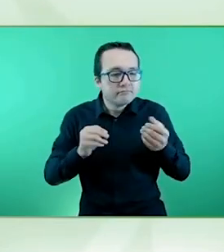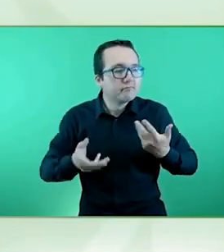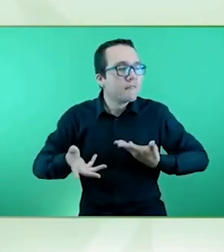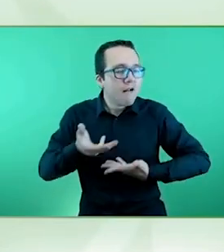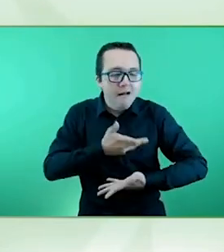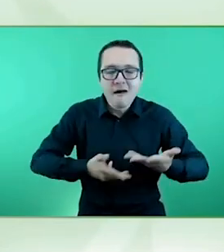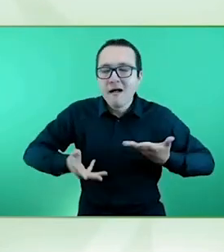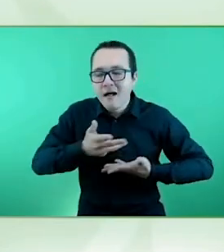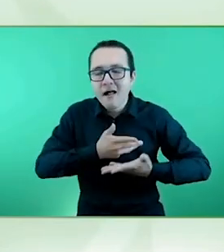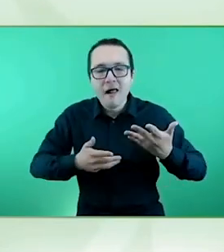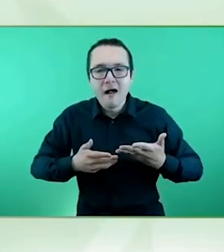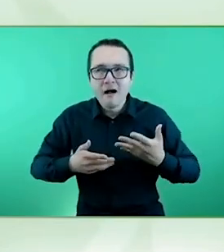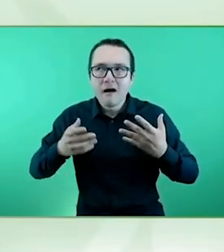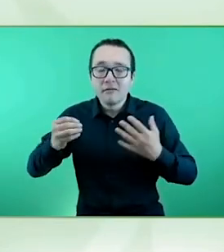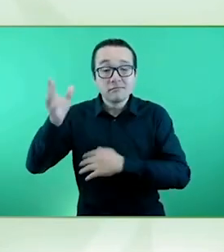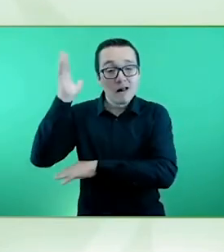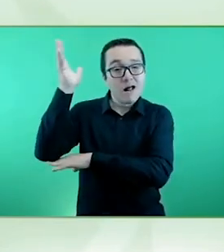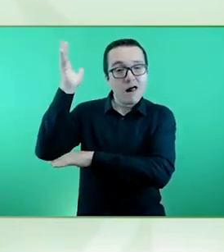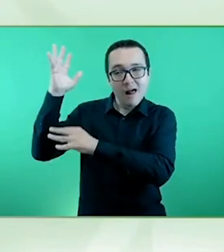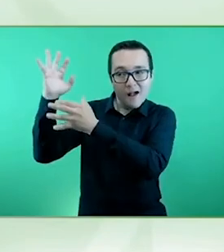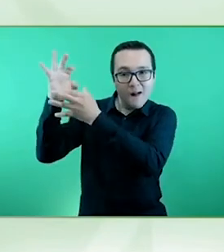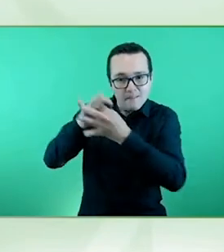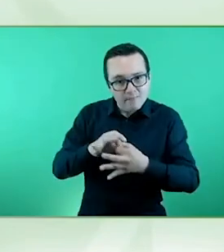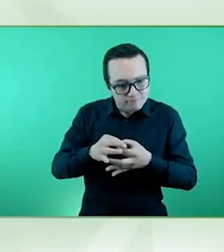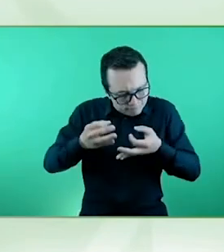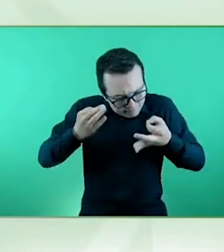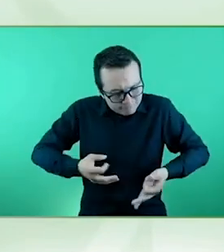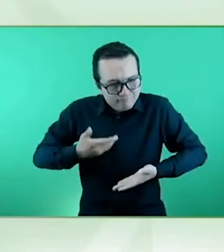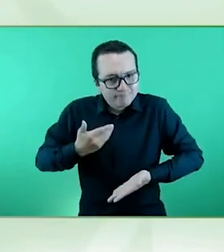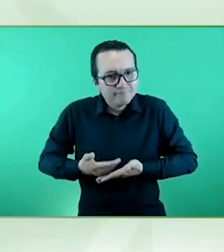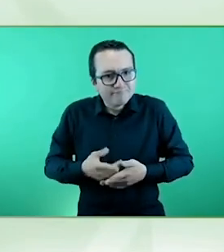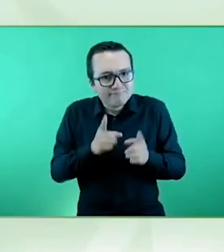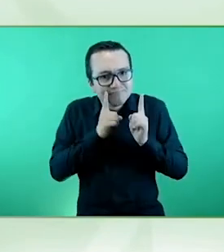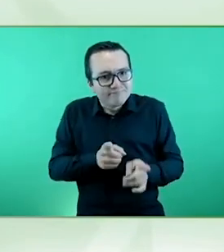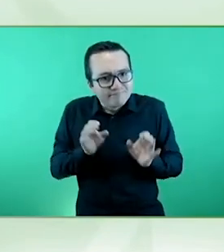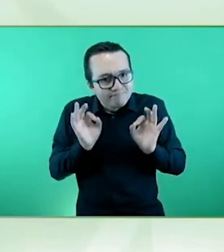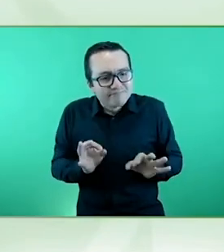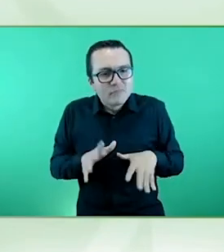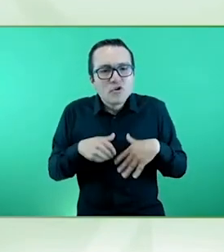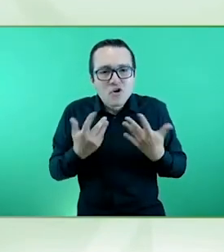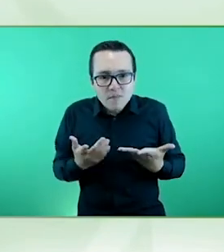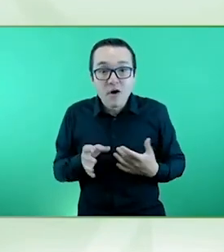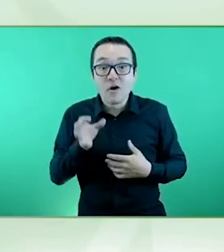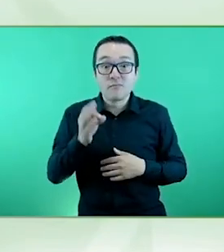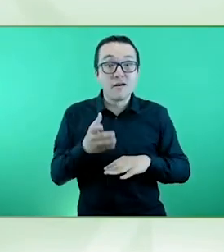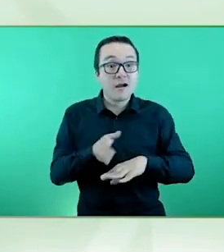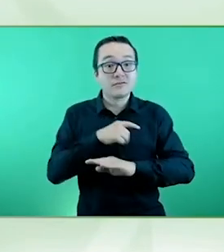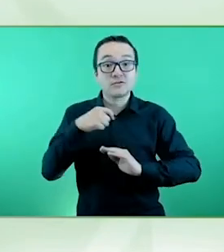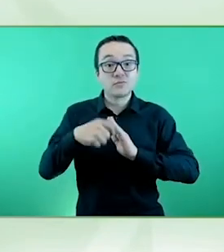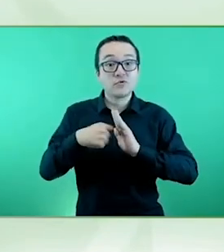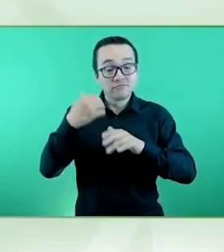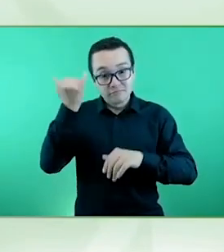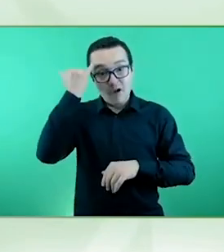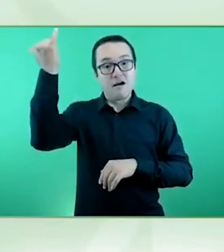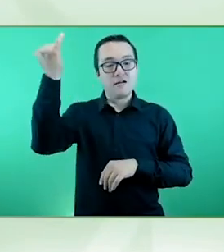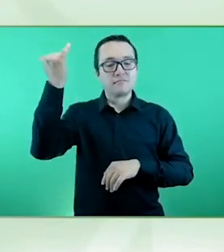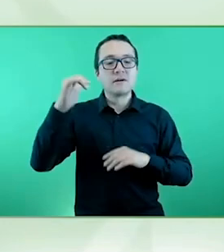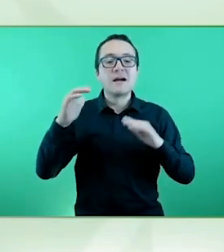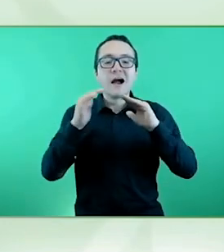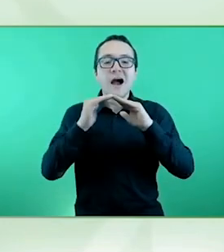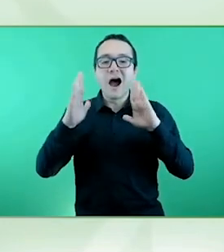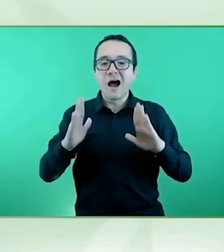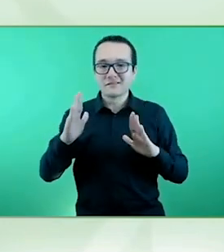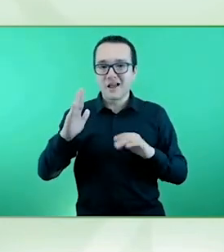Y surgió un proyecto que es la Casa Inteligente, Accesible y Sostenible. Era una casa que